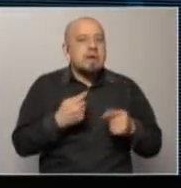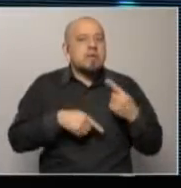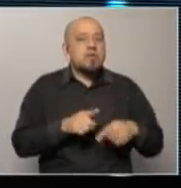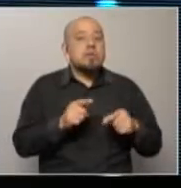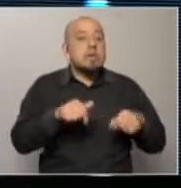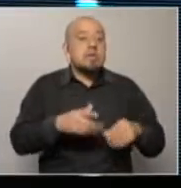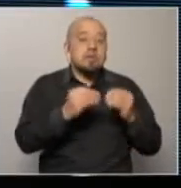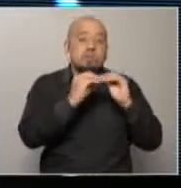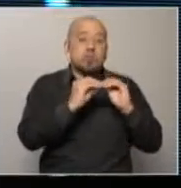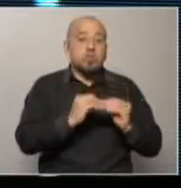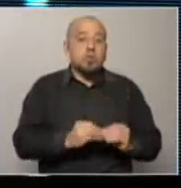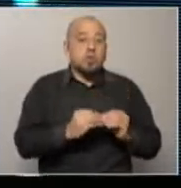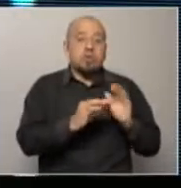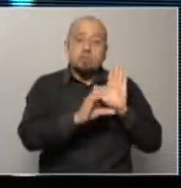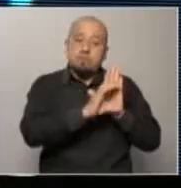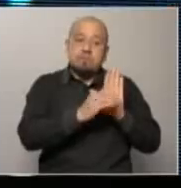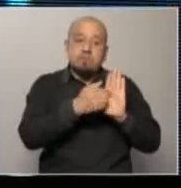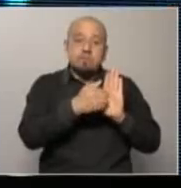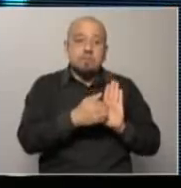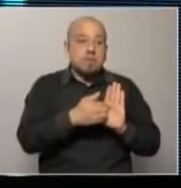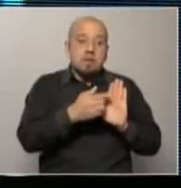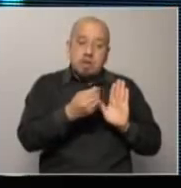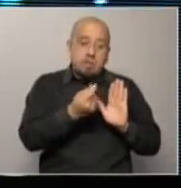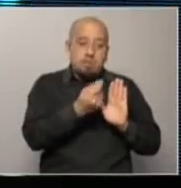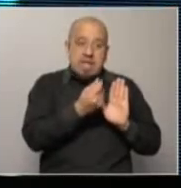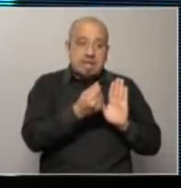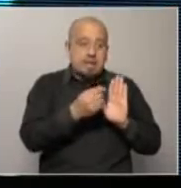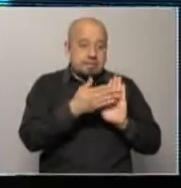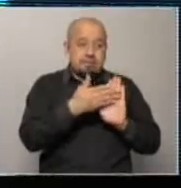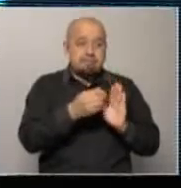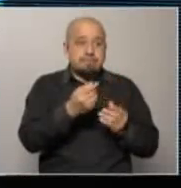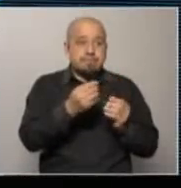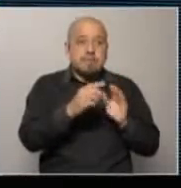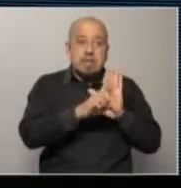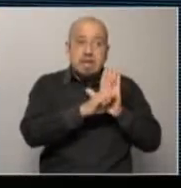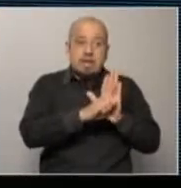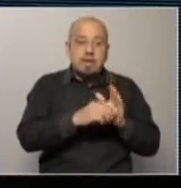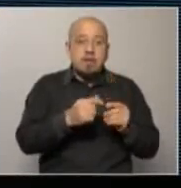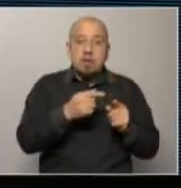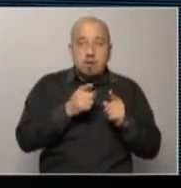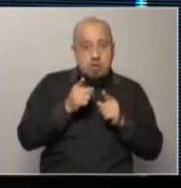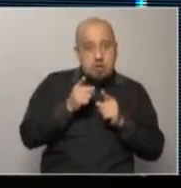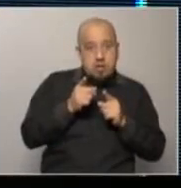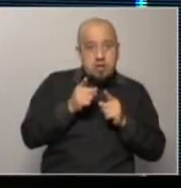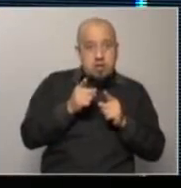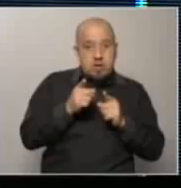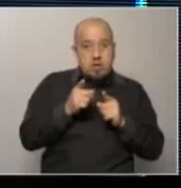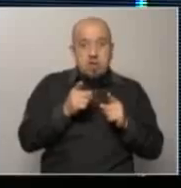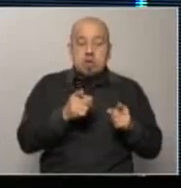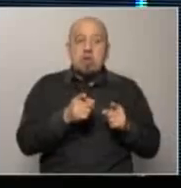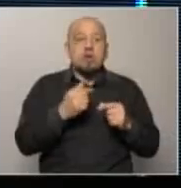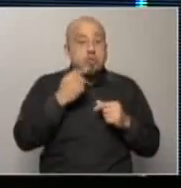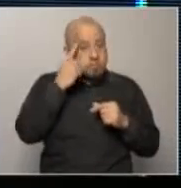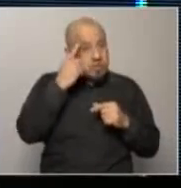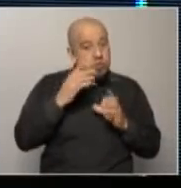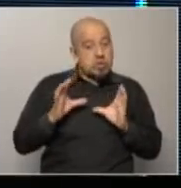este va a ser el presupuesto que vamos a tener que seguramente la coalición va a votar que seguramente la coalición va a a modificar yo